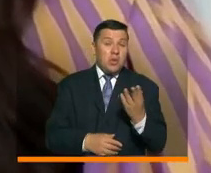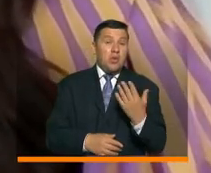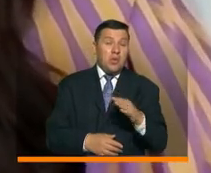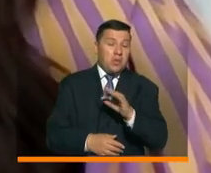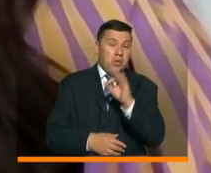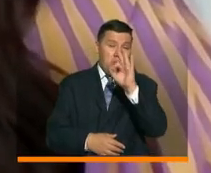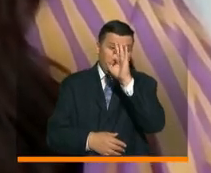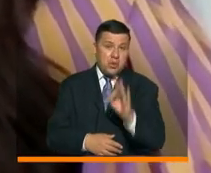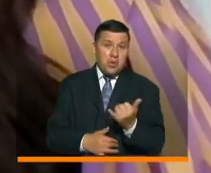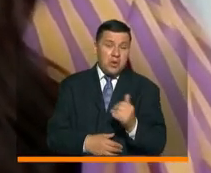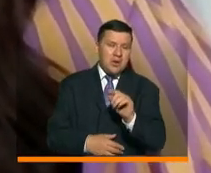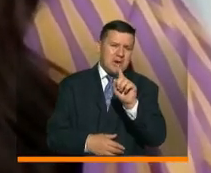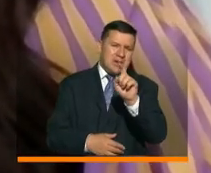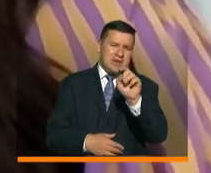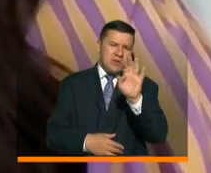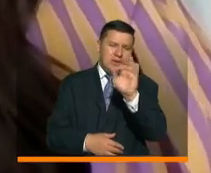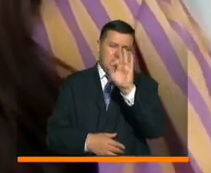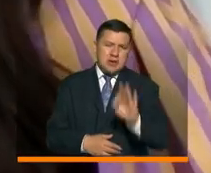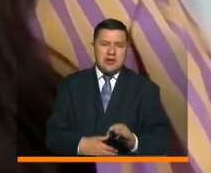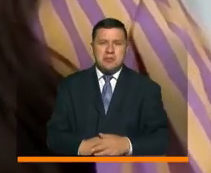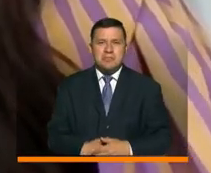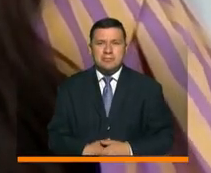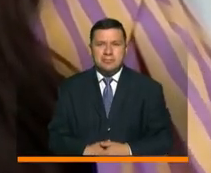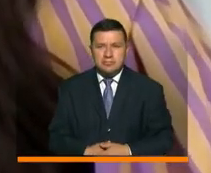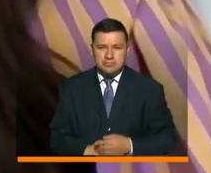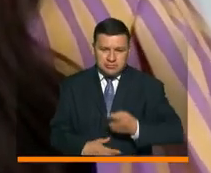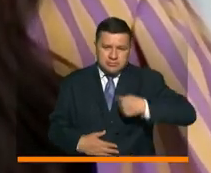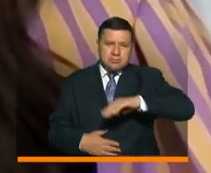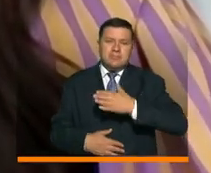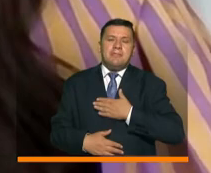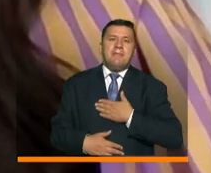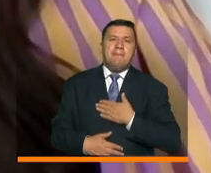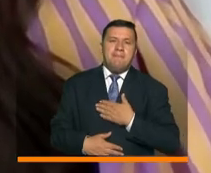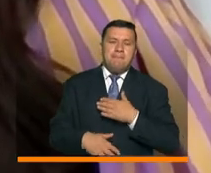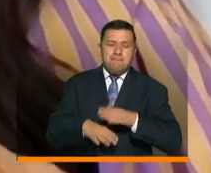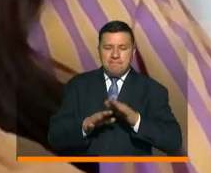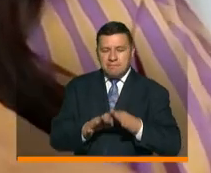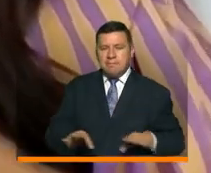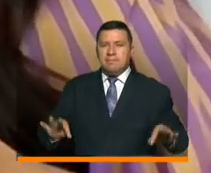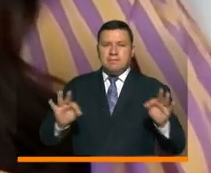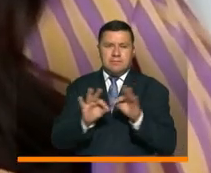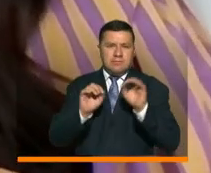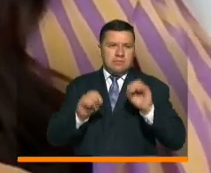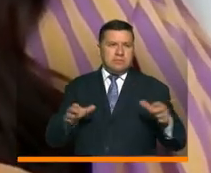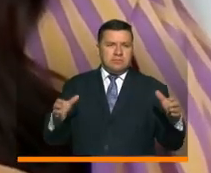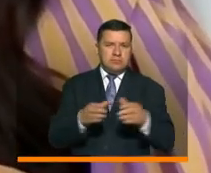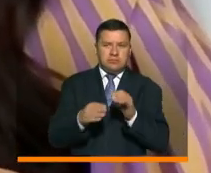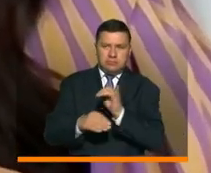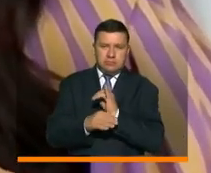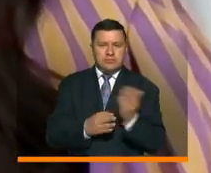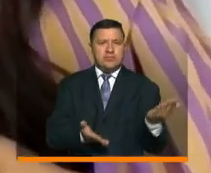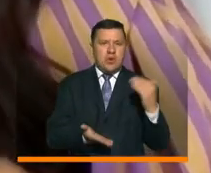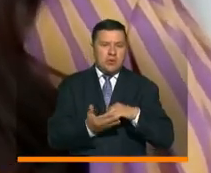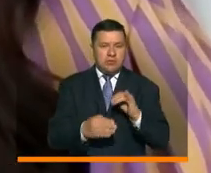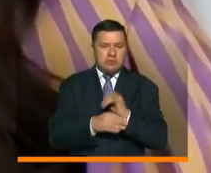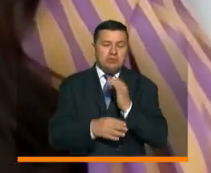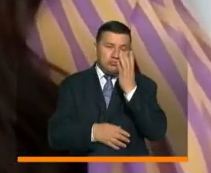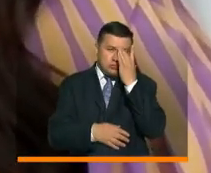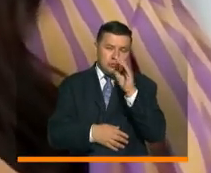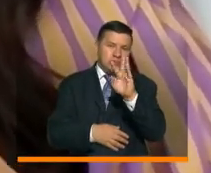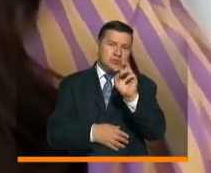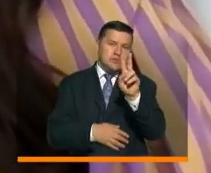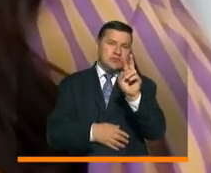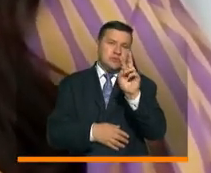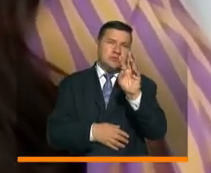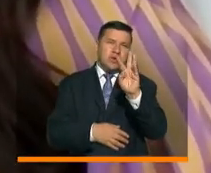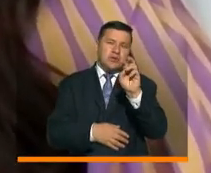un porcentaje que nos da hoy el 69%. Para nosotros era importante poder que nuestras instituciones regresaran porque el 82